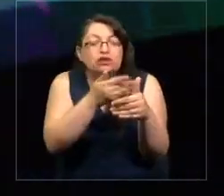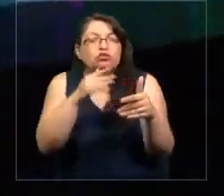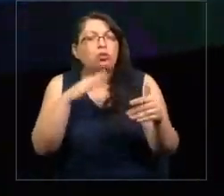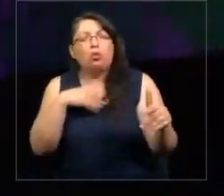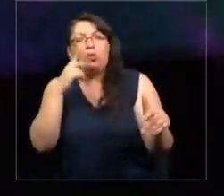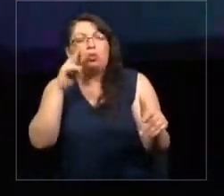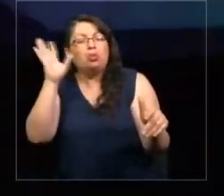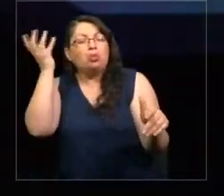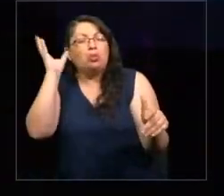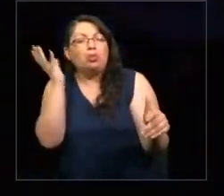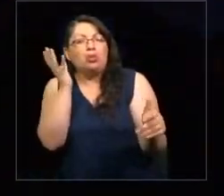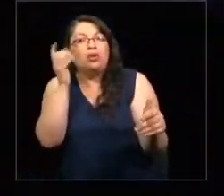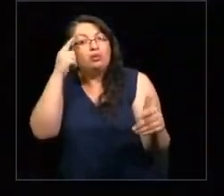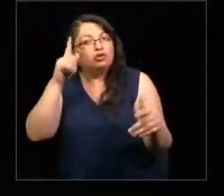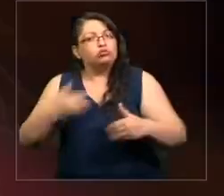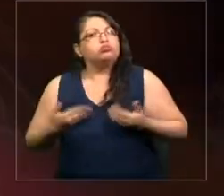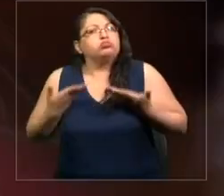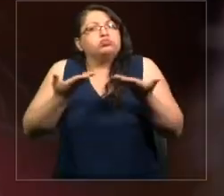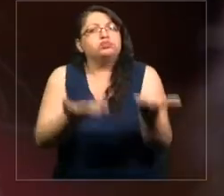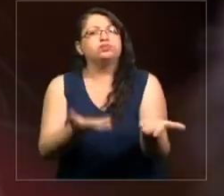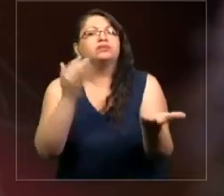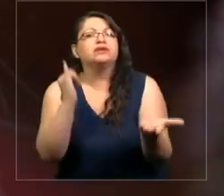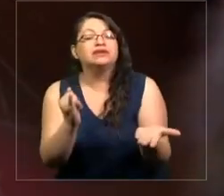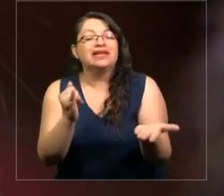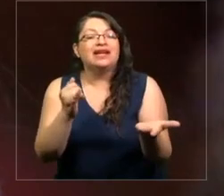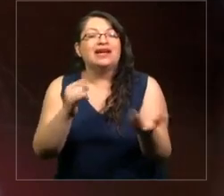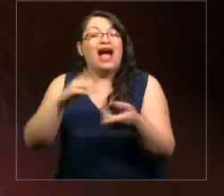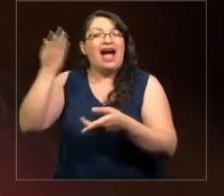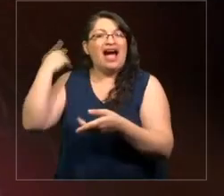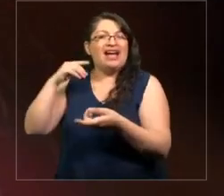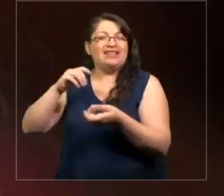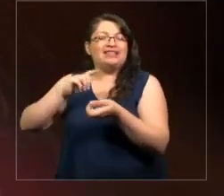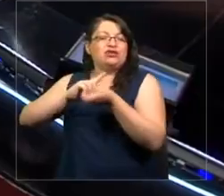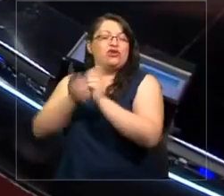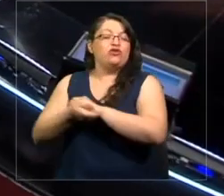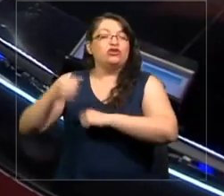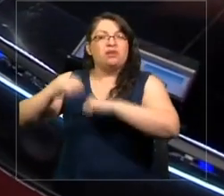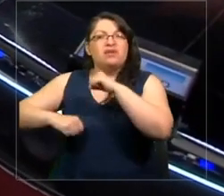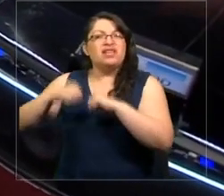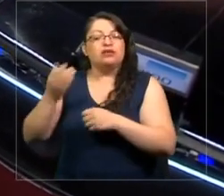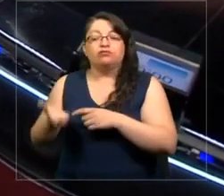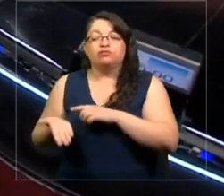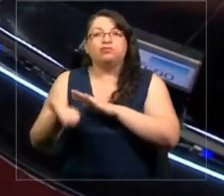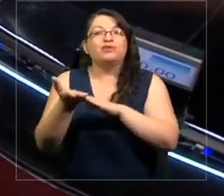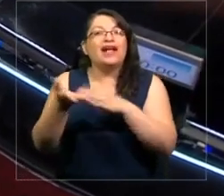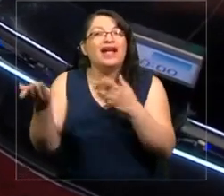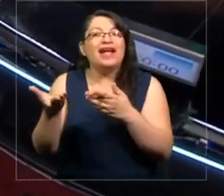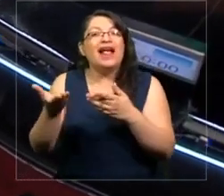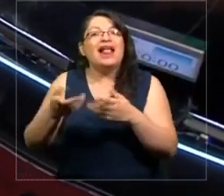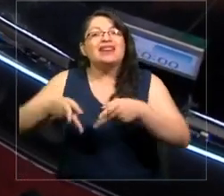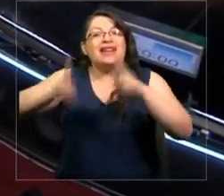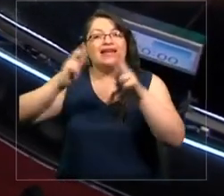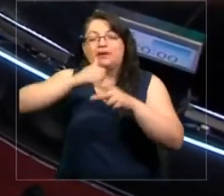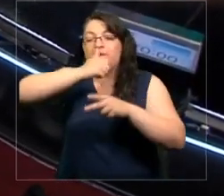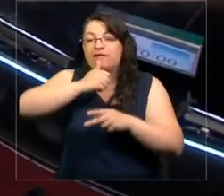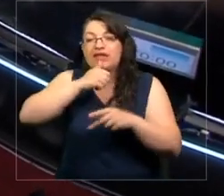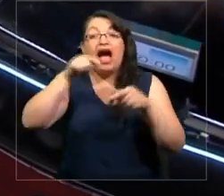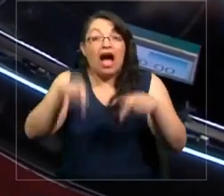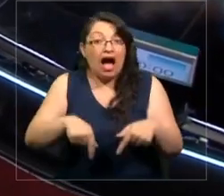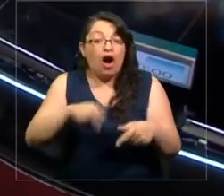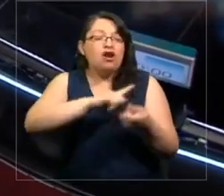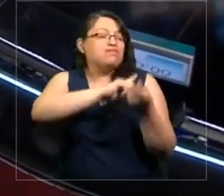nos ponemos a disposición. La revolución industrial puso el derecho a la propiedad. La revolución digital nos debe un derecho.